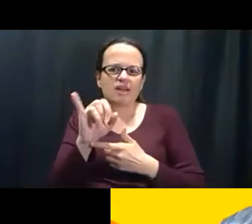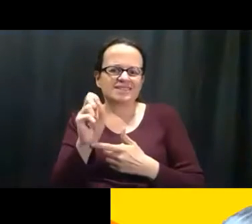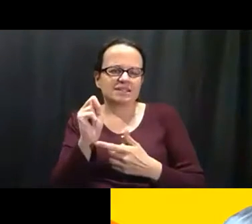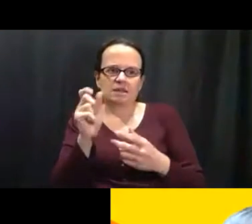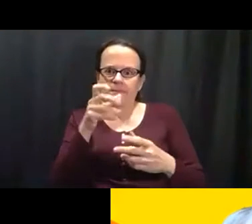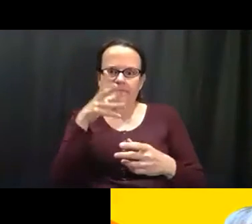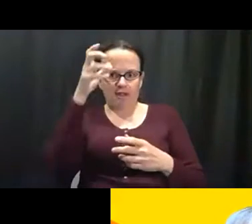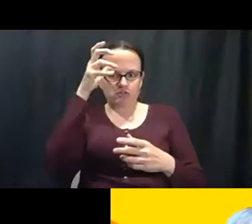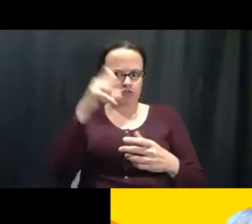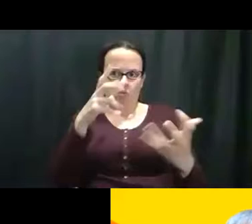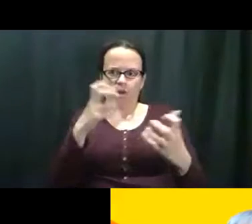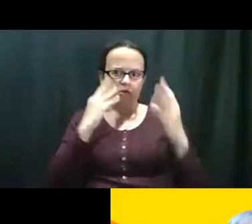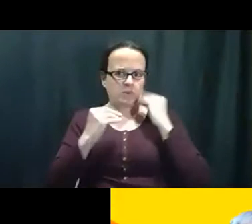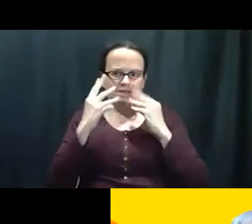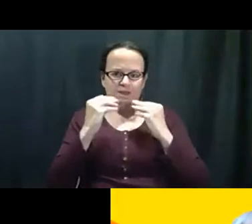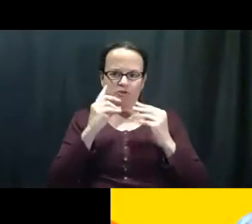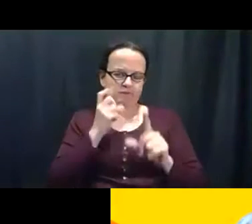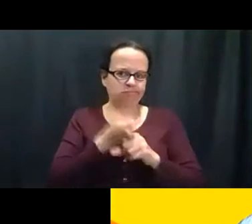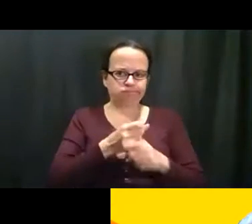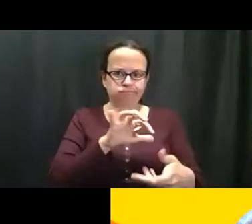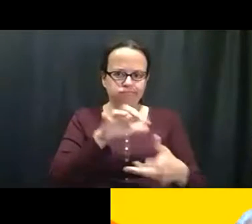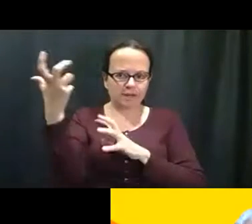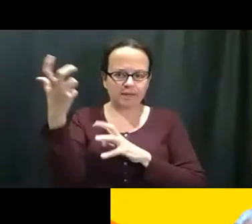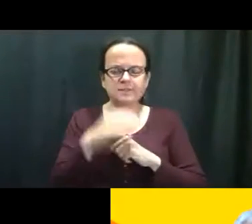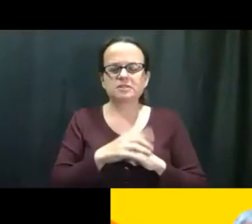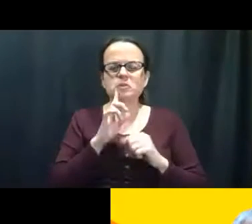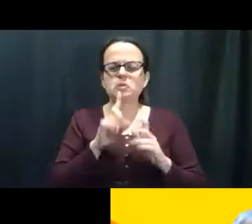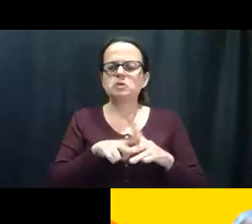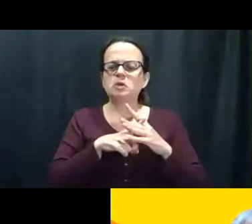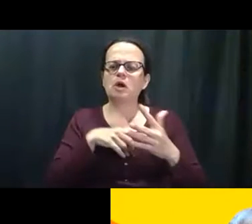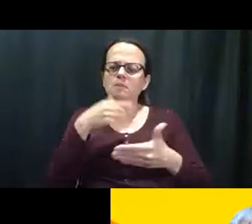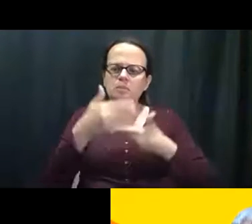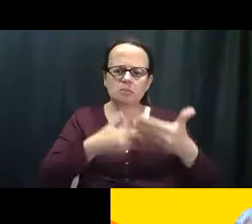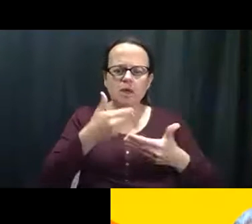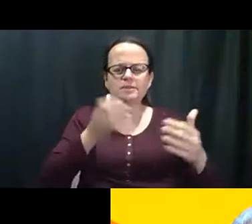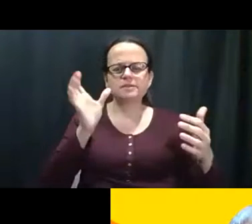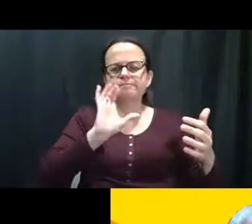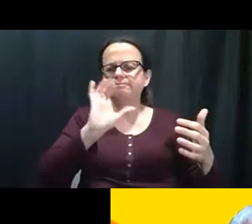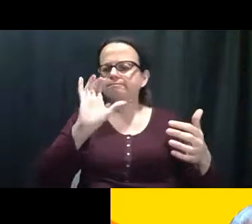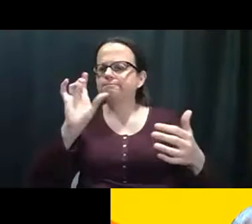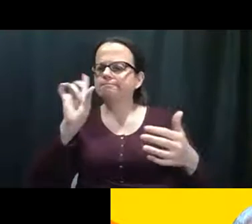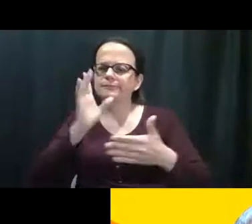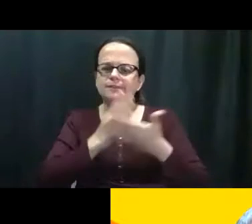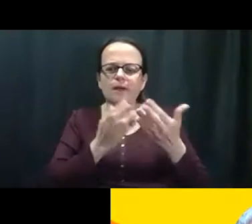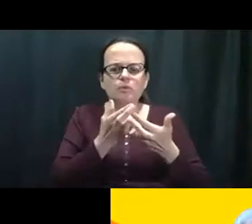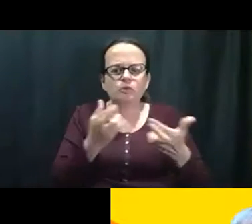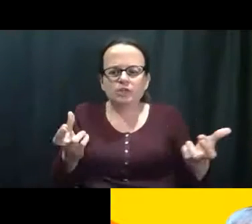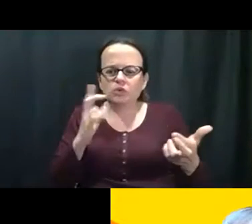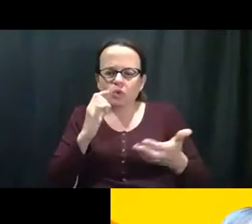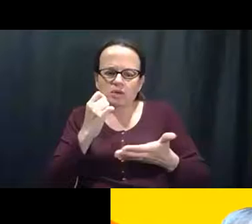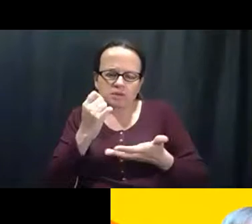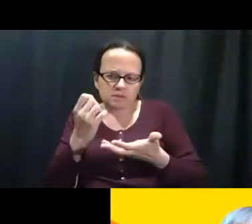eh, y la, y los padres no quieren experimentar eso. Así que nosotros, eh, eh, eh, comenzamos el proceso